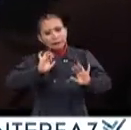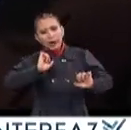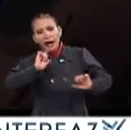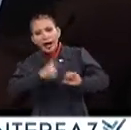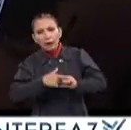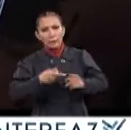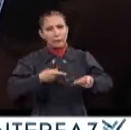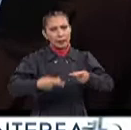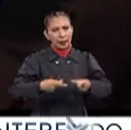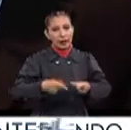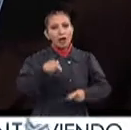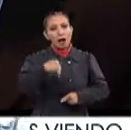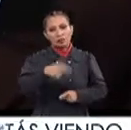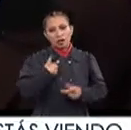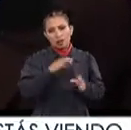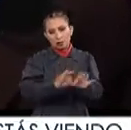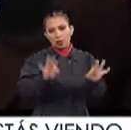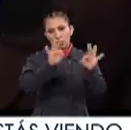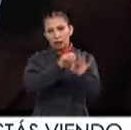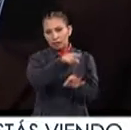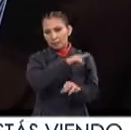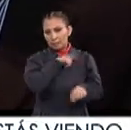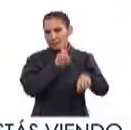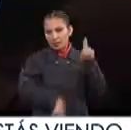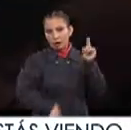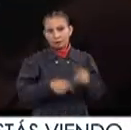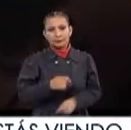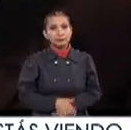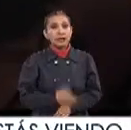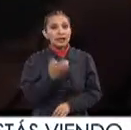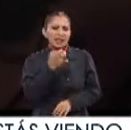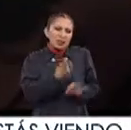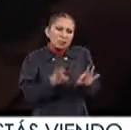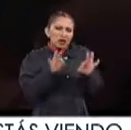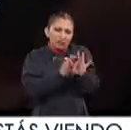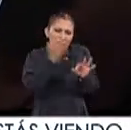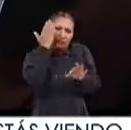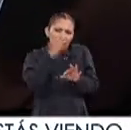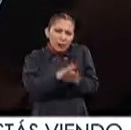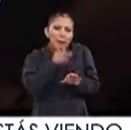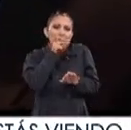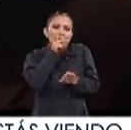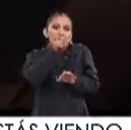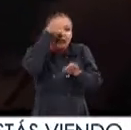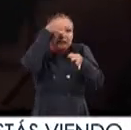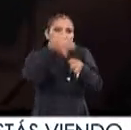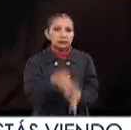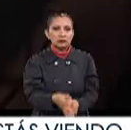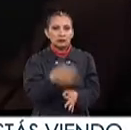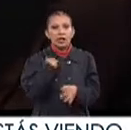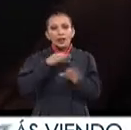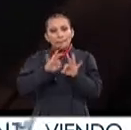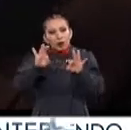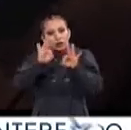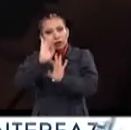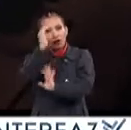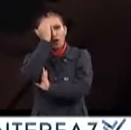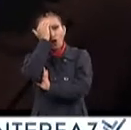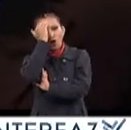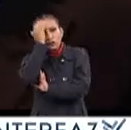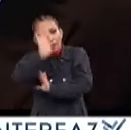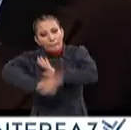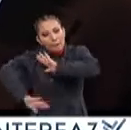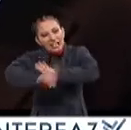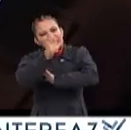preparado Entonces creo que es el mito más importante que hay que romper Es importante el manejar los términos correctos Es importante conocer